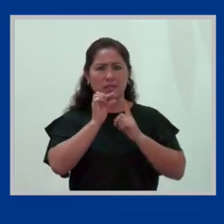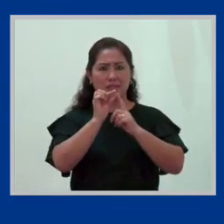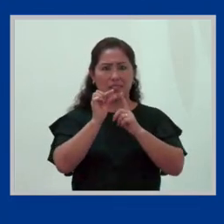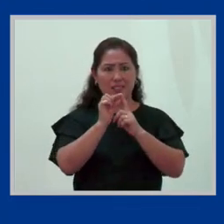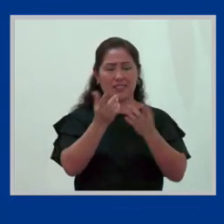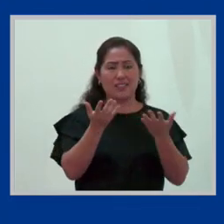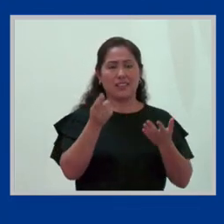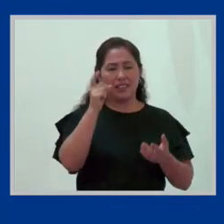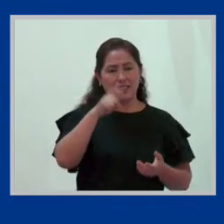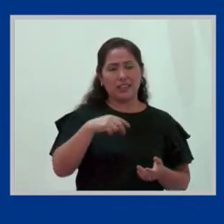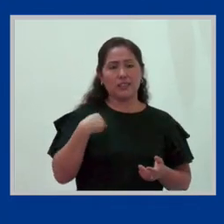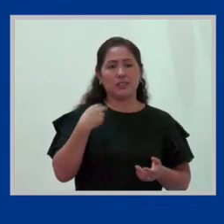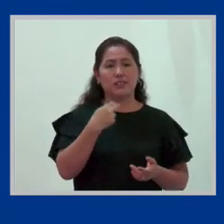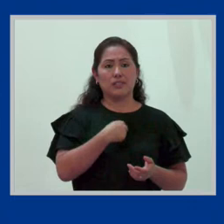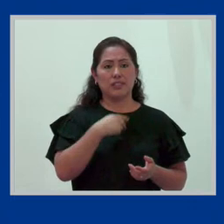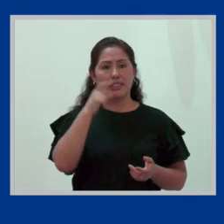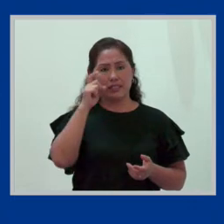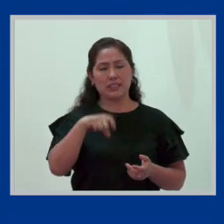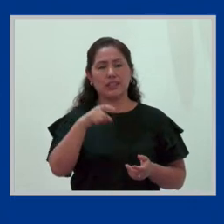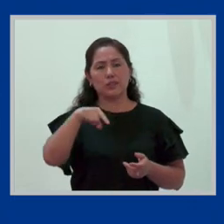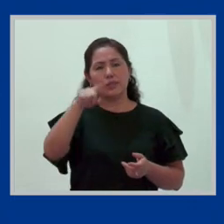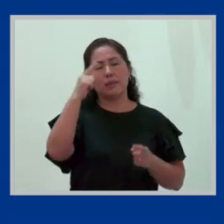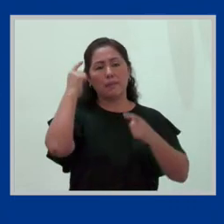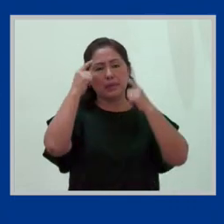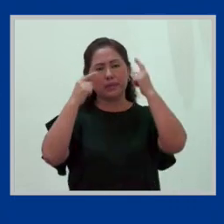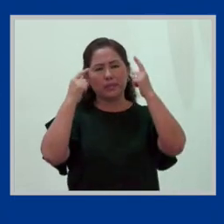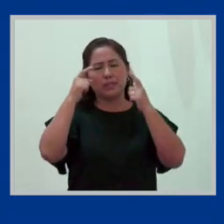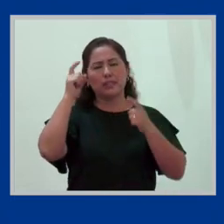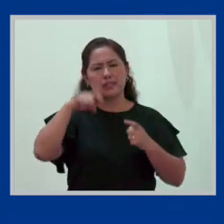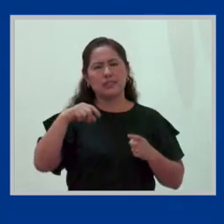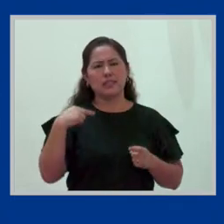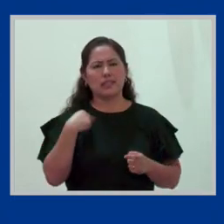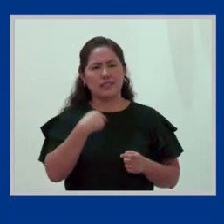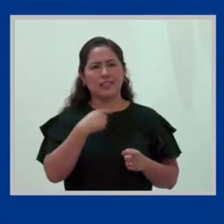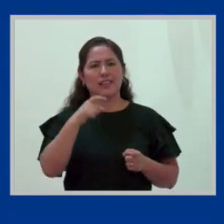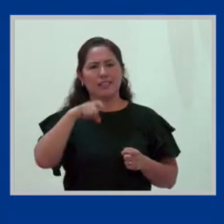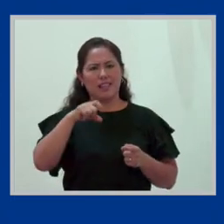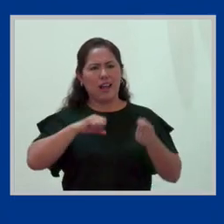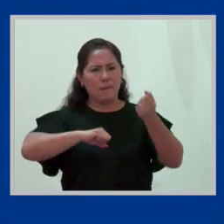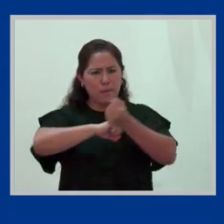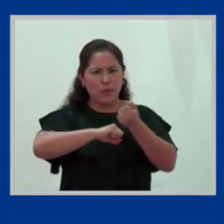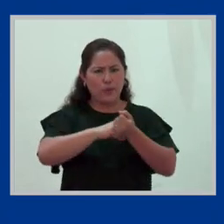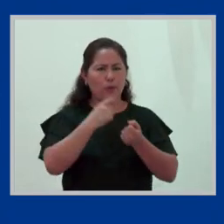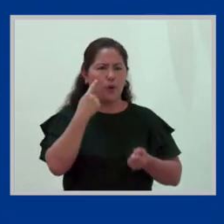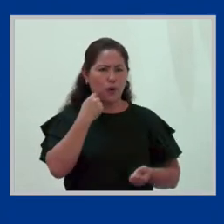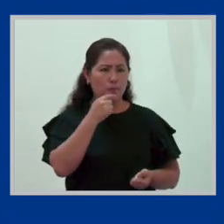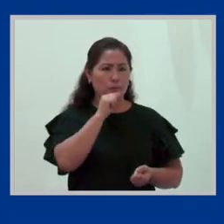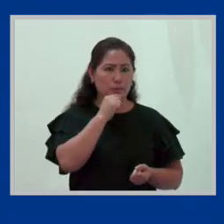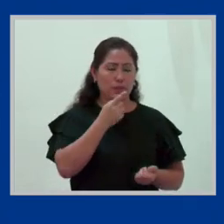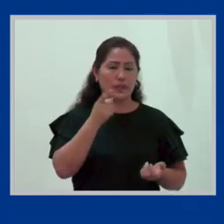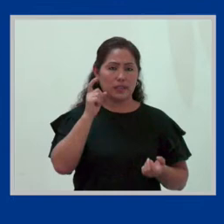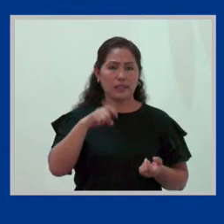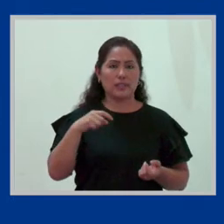hacer que los demás también reaccionen de que necesitamos ese apoyo, necesitamos crear